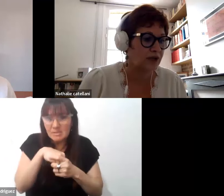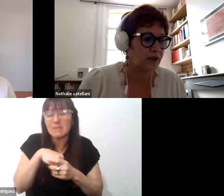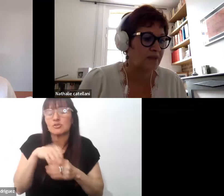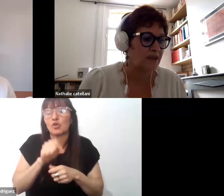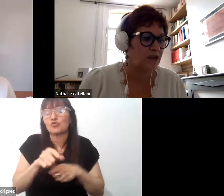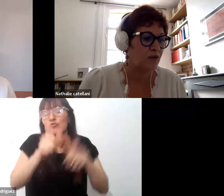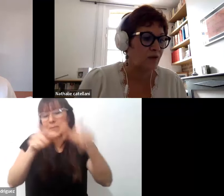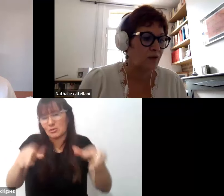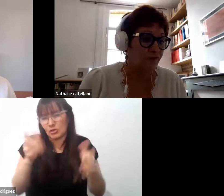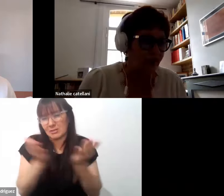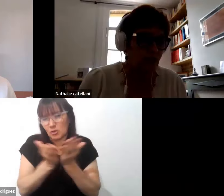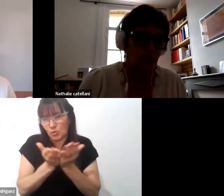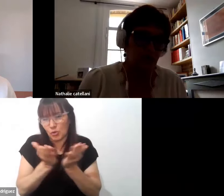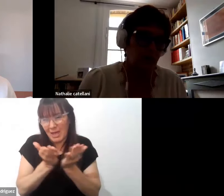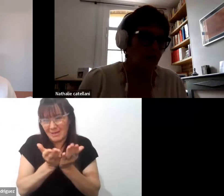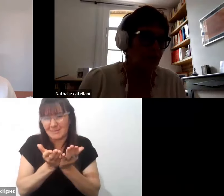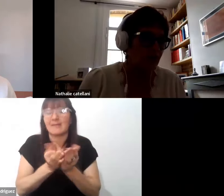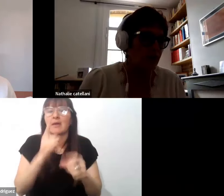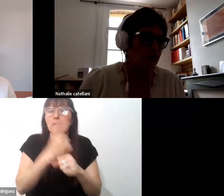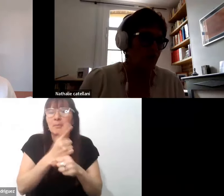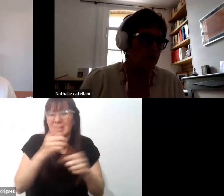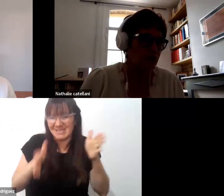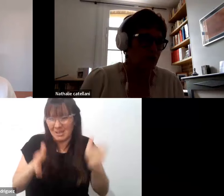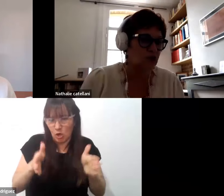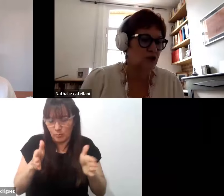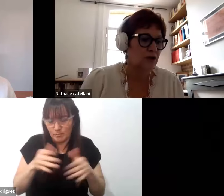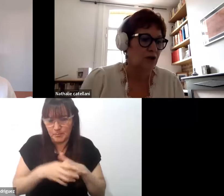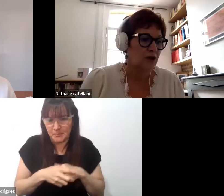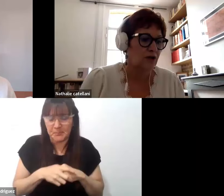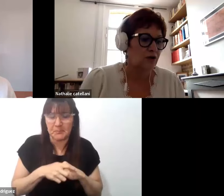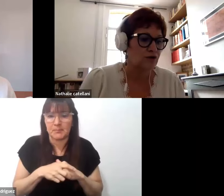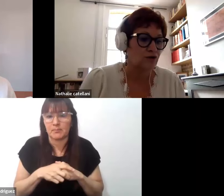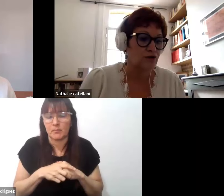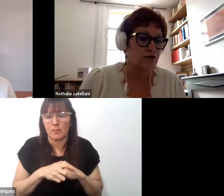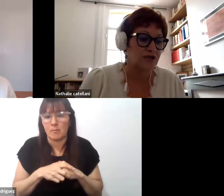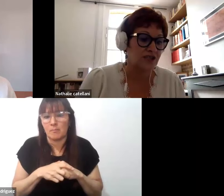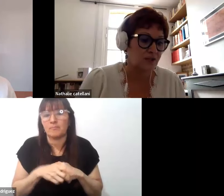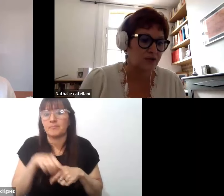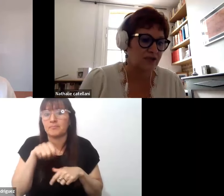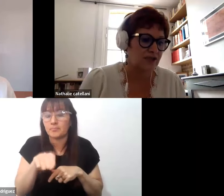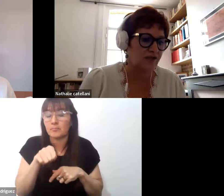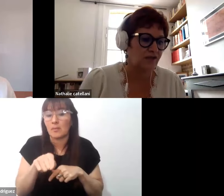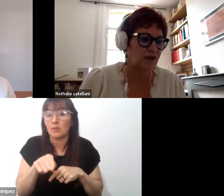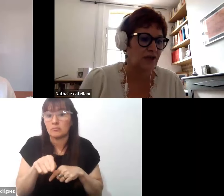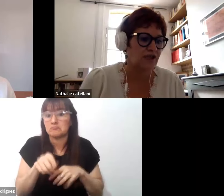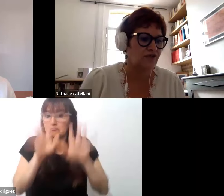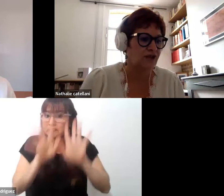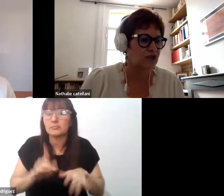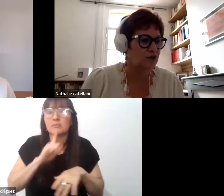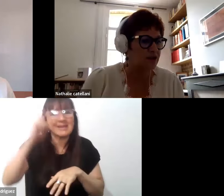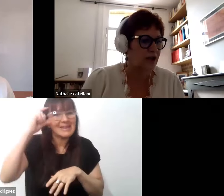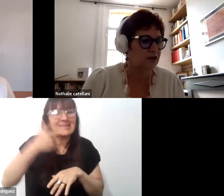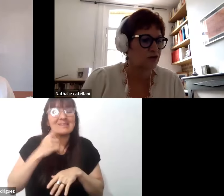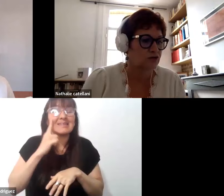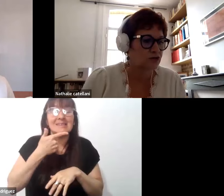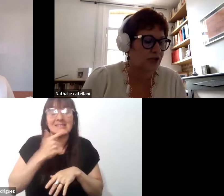máster 2 de primer ciclo que centraron su tesis de investigación en este dispositivo